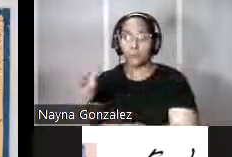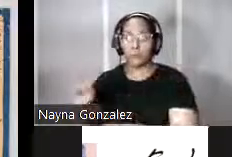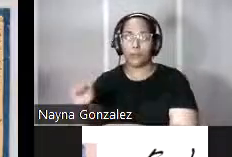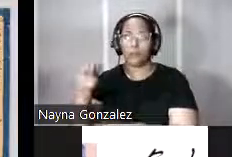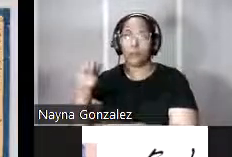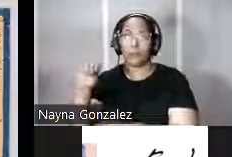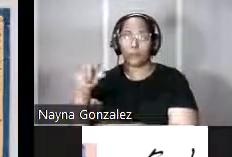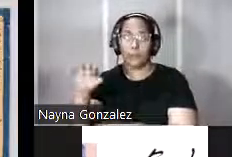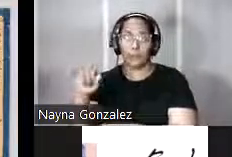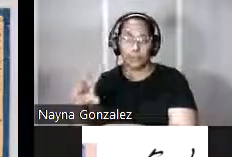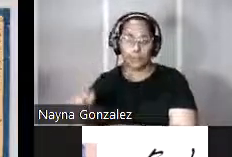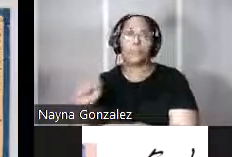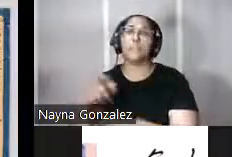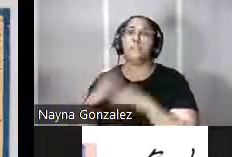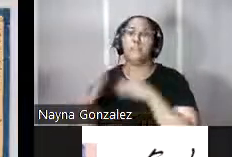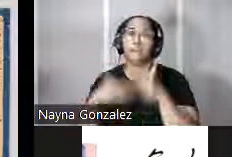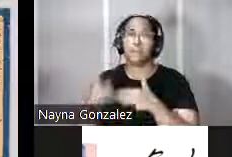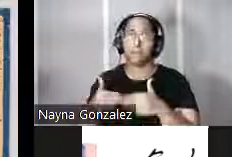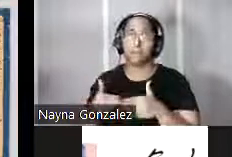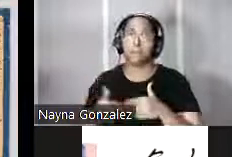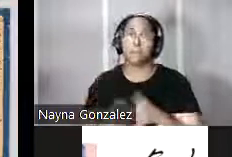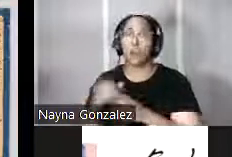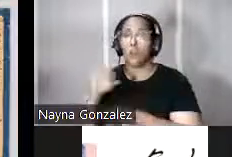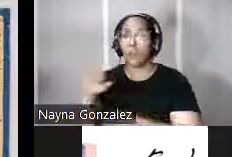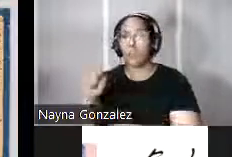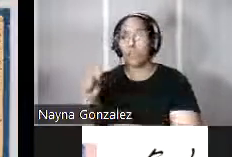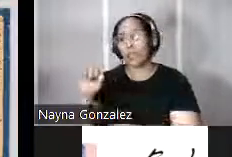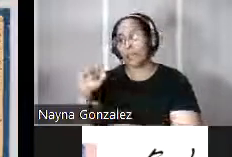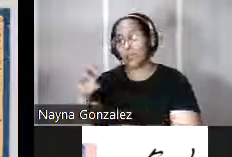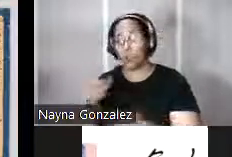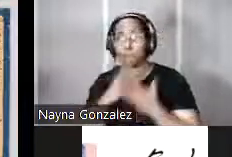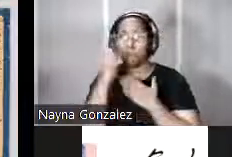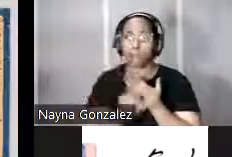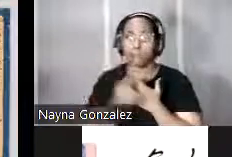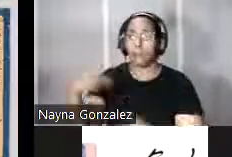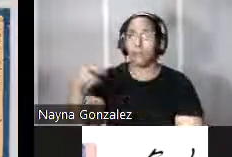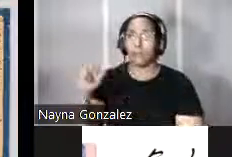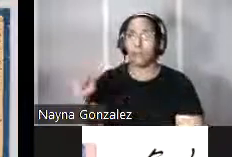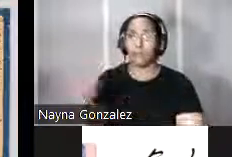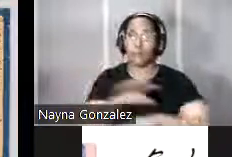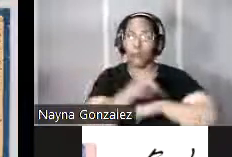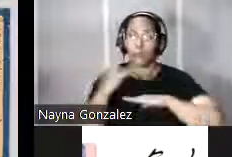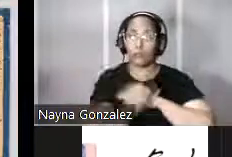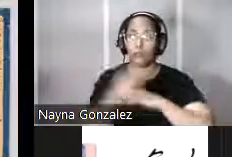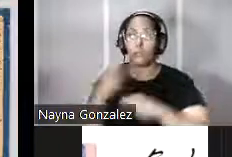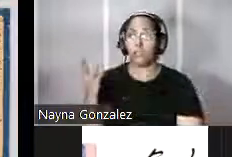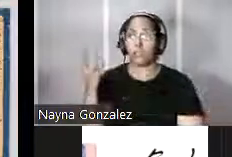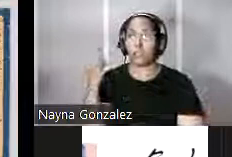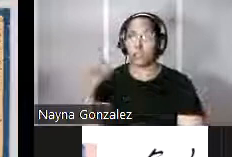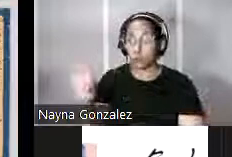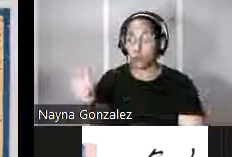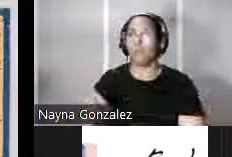náutica realizada por Manuel de Belmedia Un proyecto que fue enviado a la península y fue aprobado el 19 de septiembre de